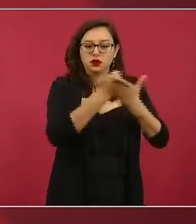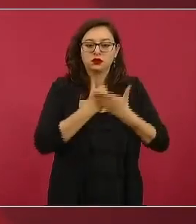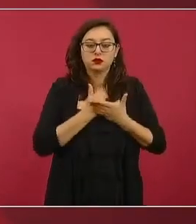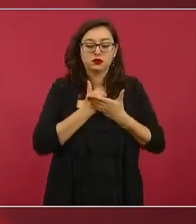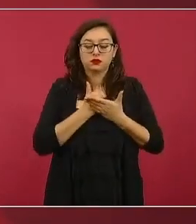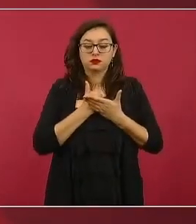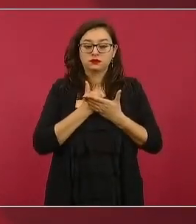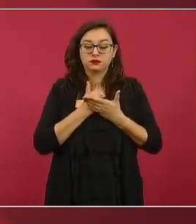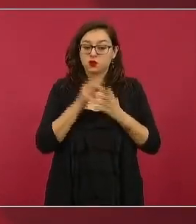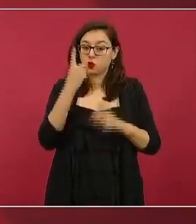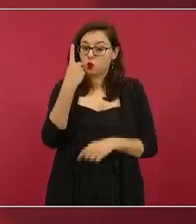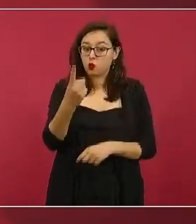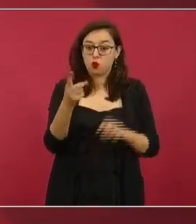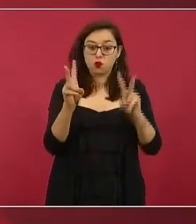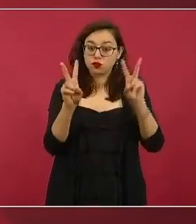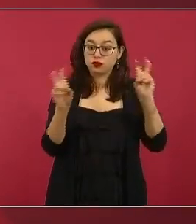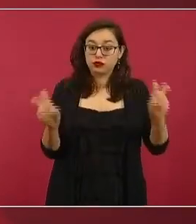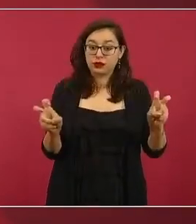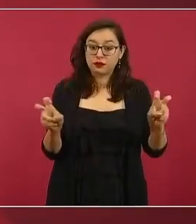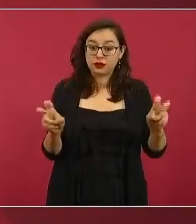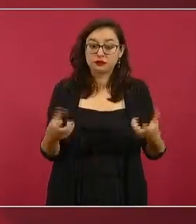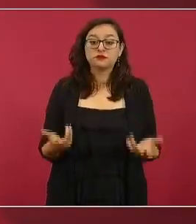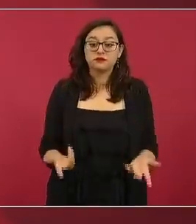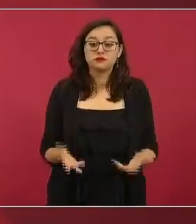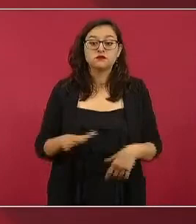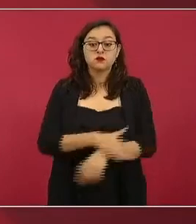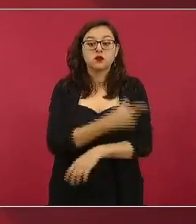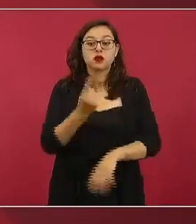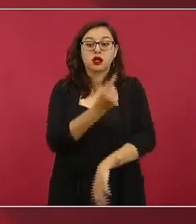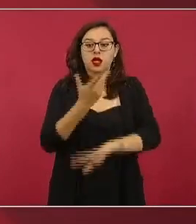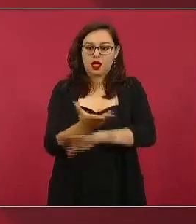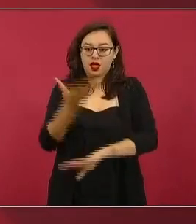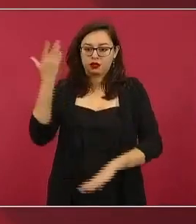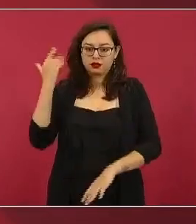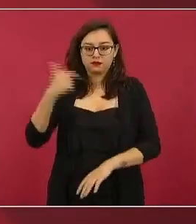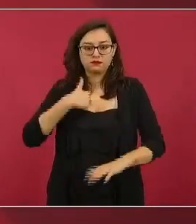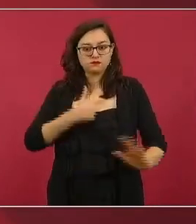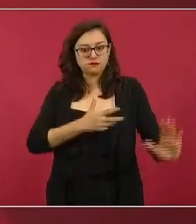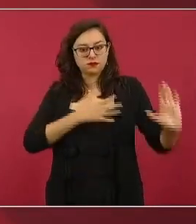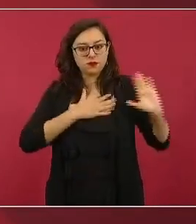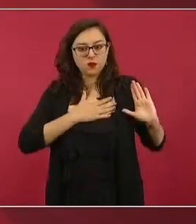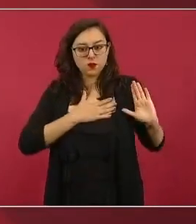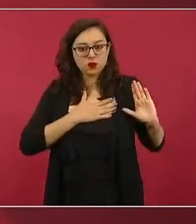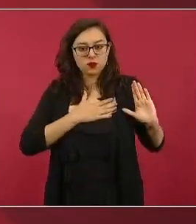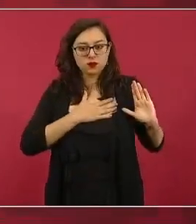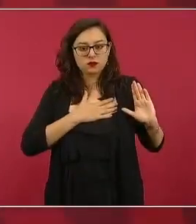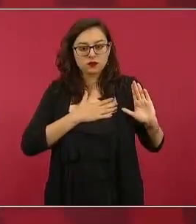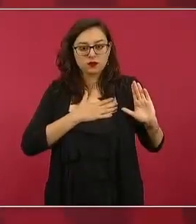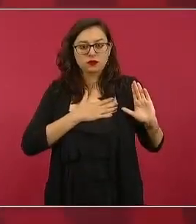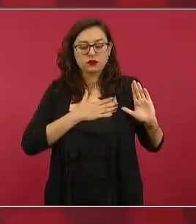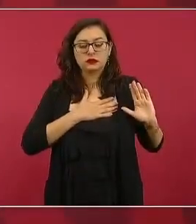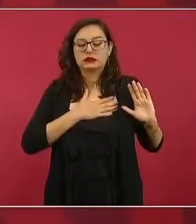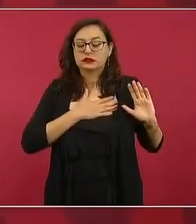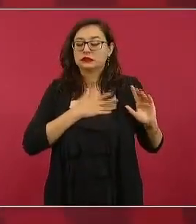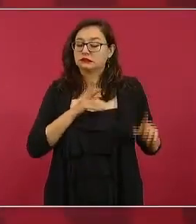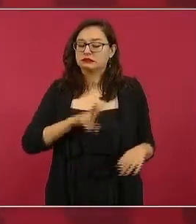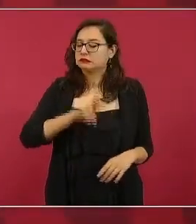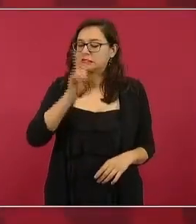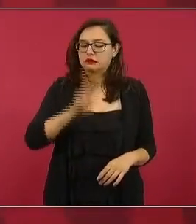desaparecidos porque ese es un compromiso que hicimos y más porque eso es una mancha